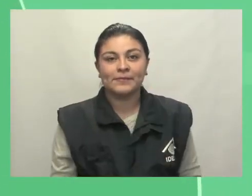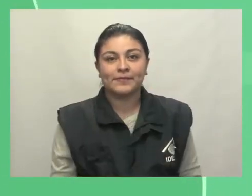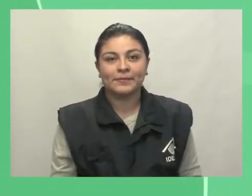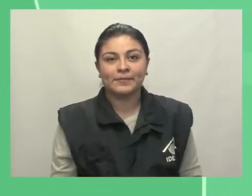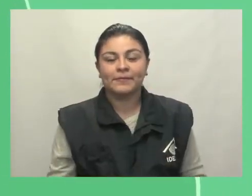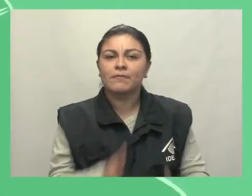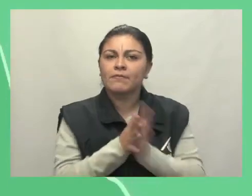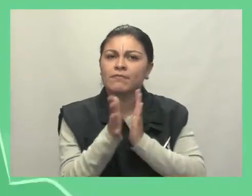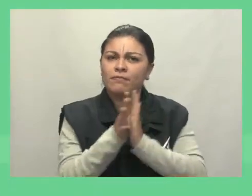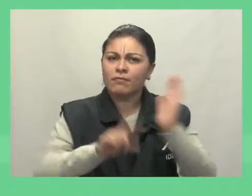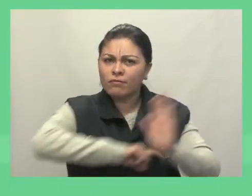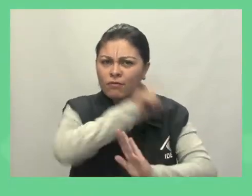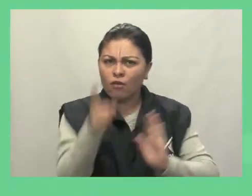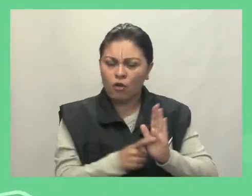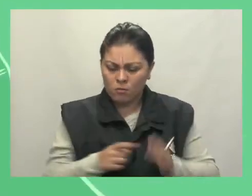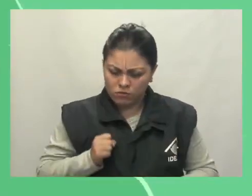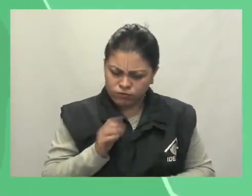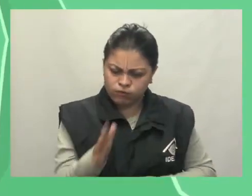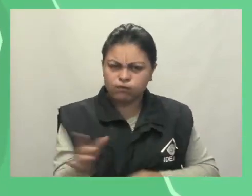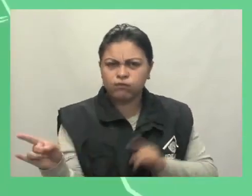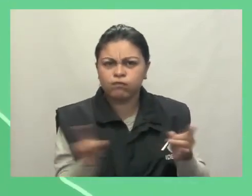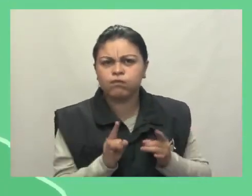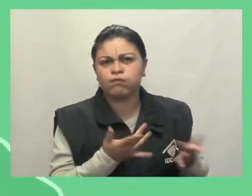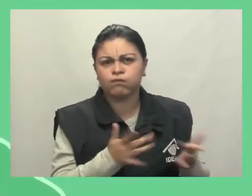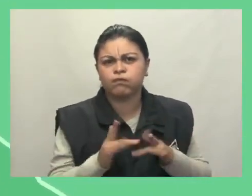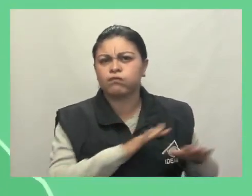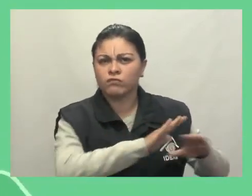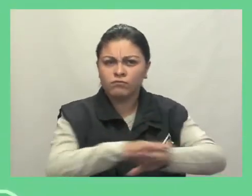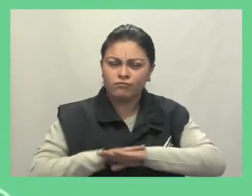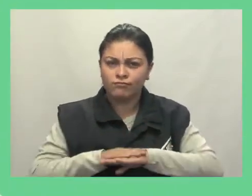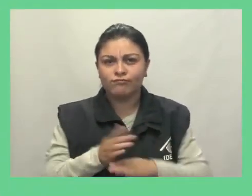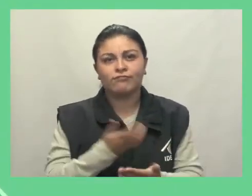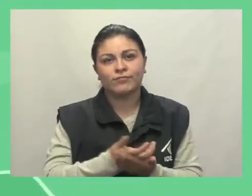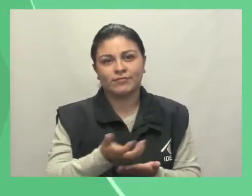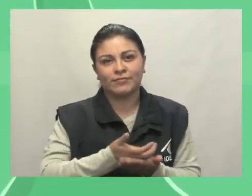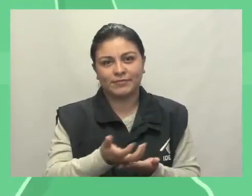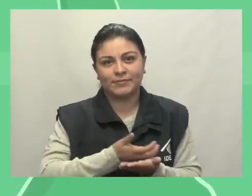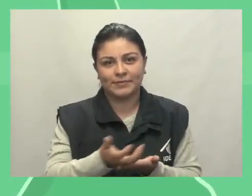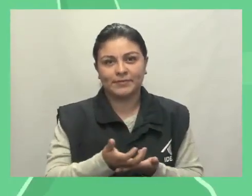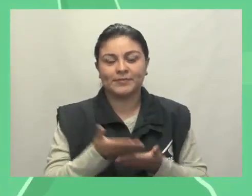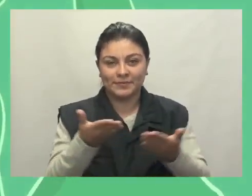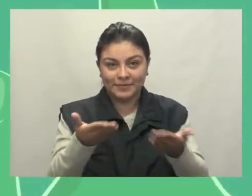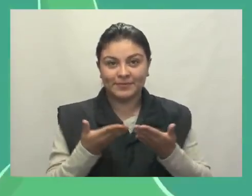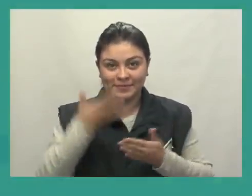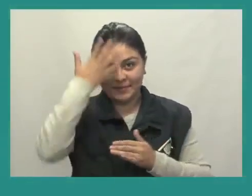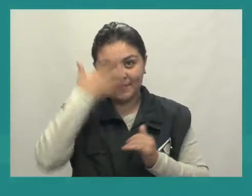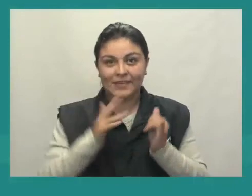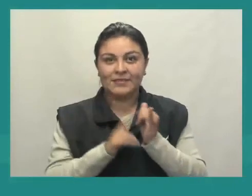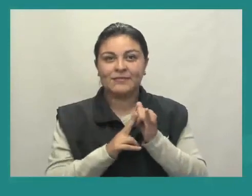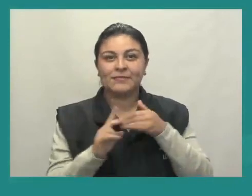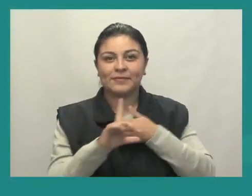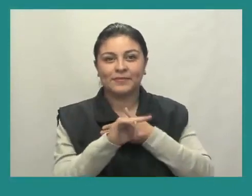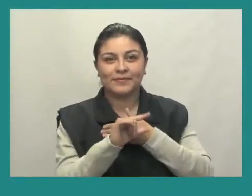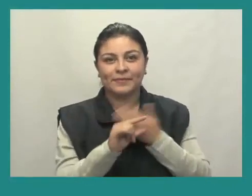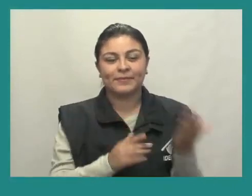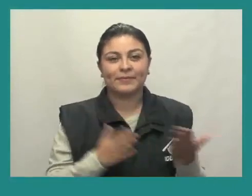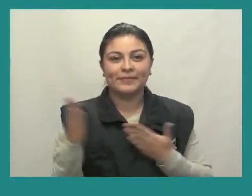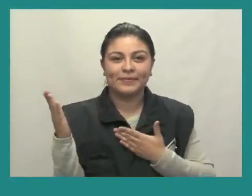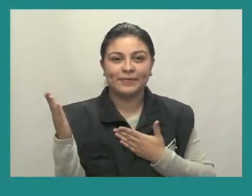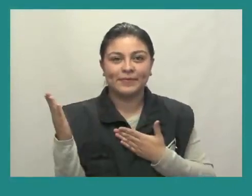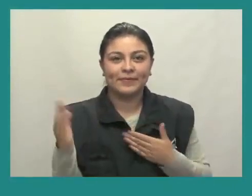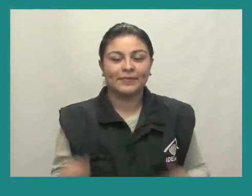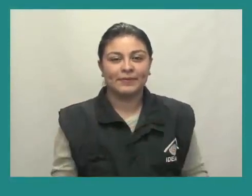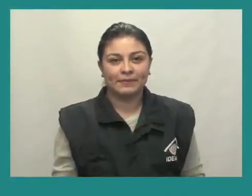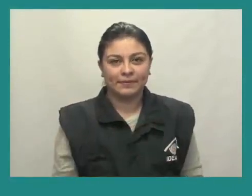Store. Información en tiempo real, detallada, satelital, recomendaciones y muchas opciones de interacción. Síganos a través de nuestras redes